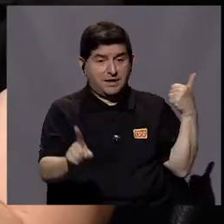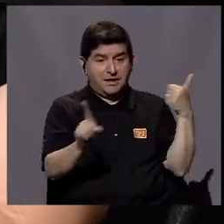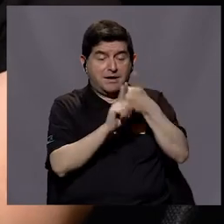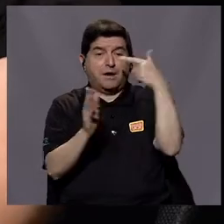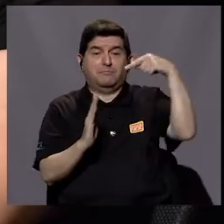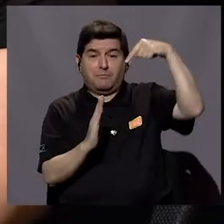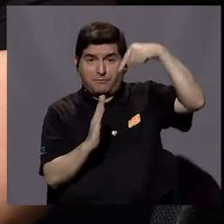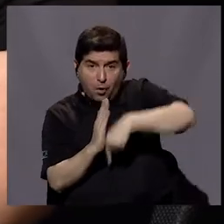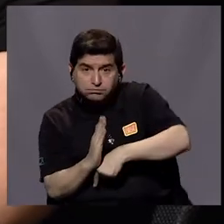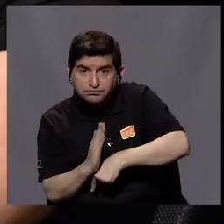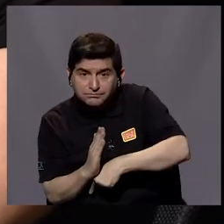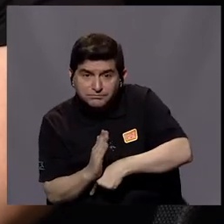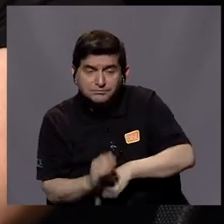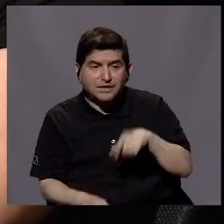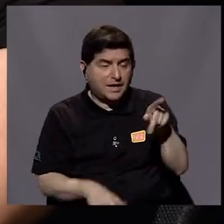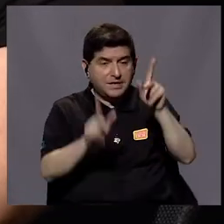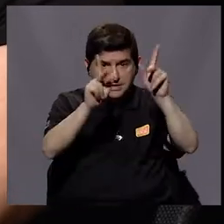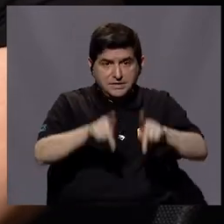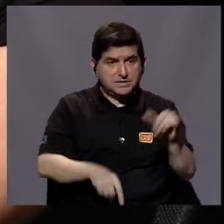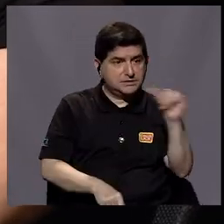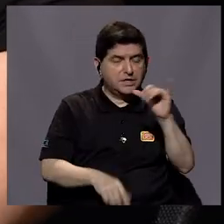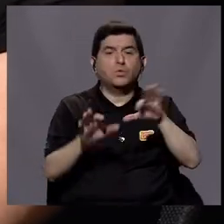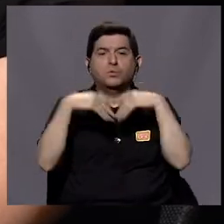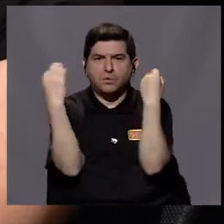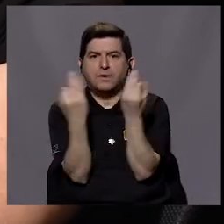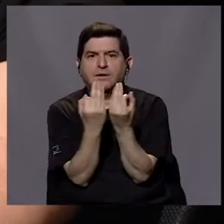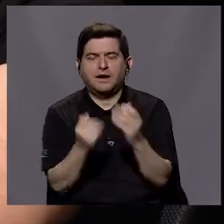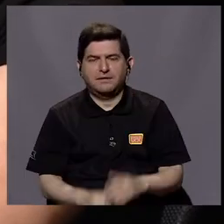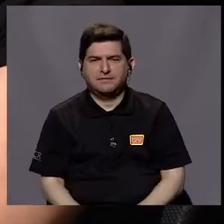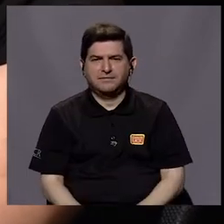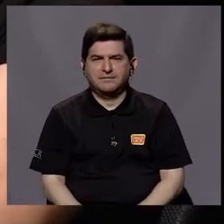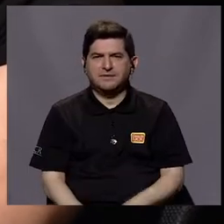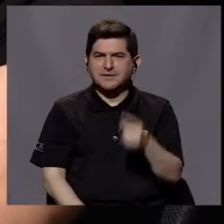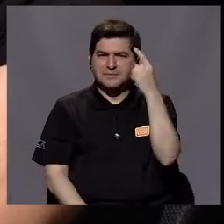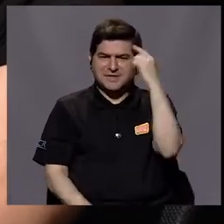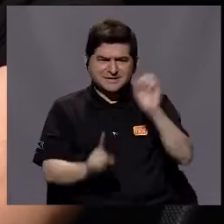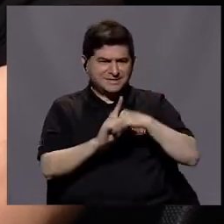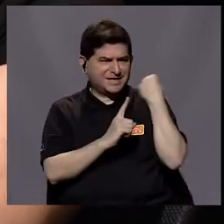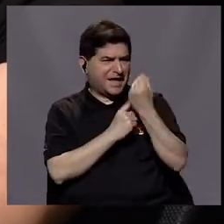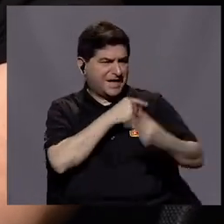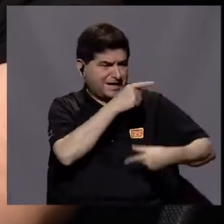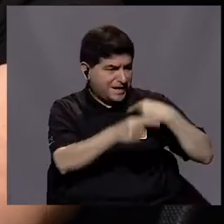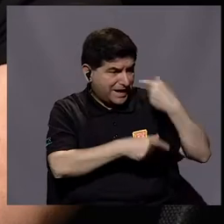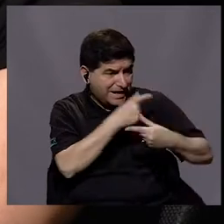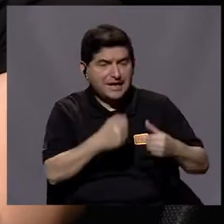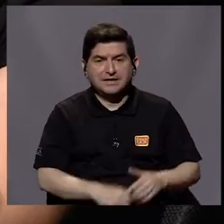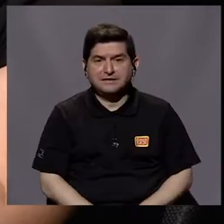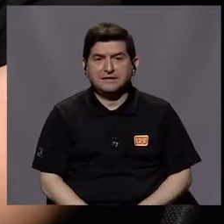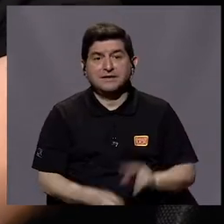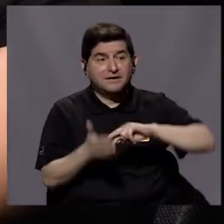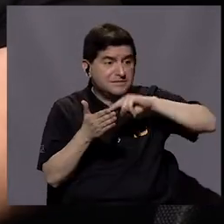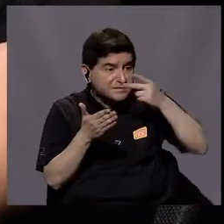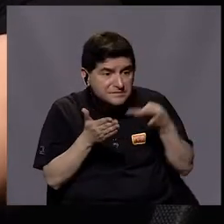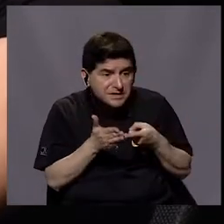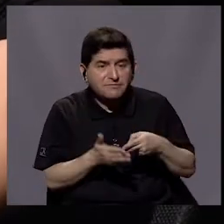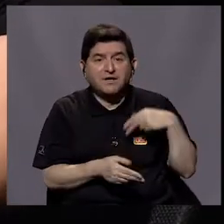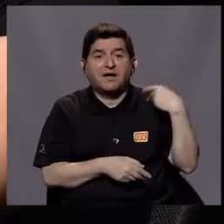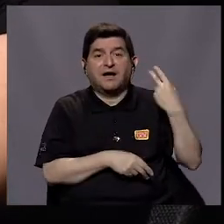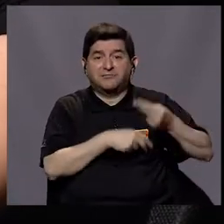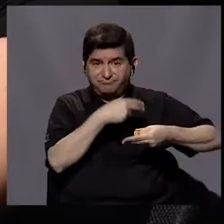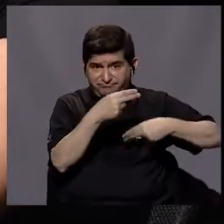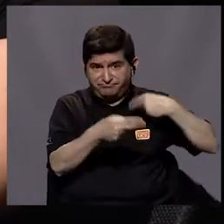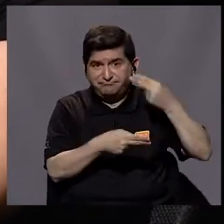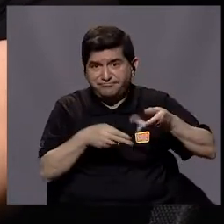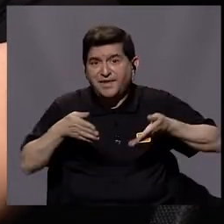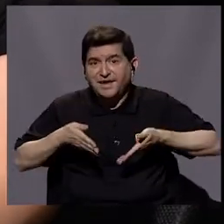tiene un impacto muy profundo en ese paciente y en esa familia, porque cuando estamos hablando de condiciones genéticas, pues son condiciones que se